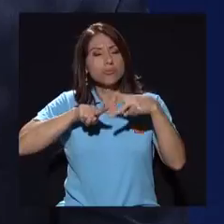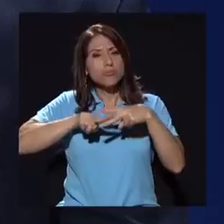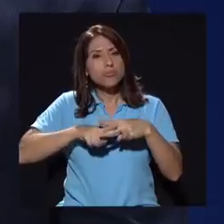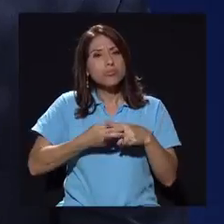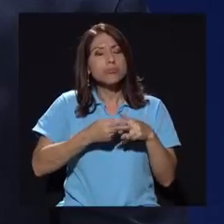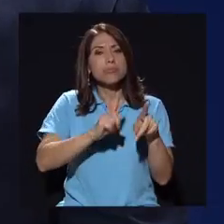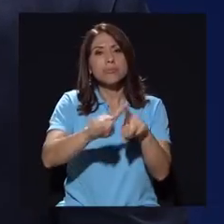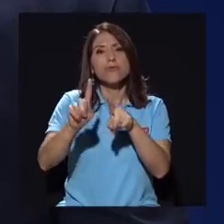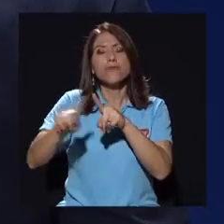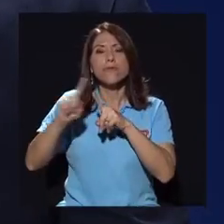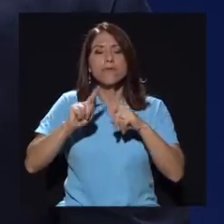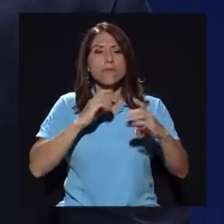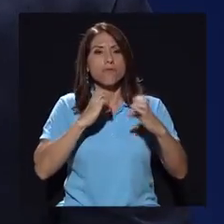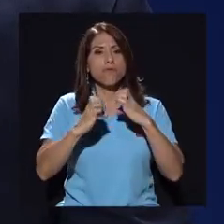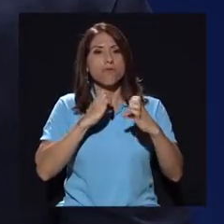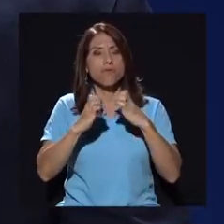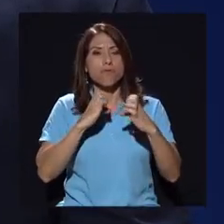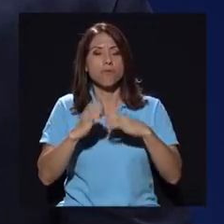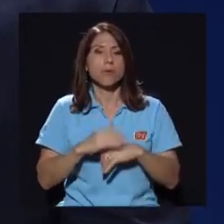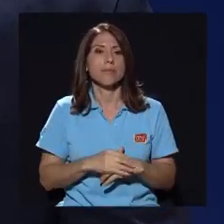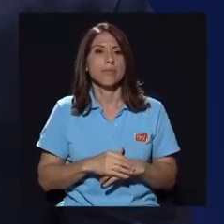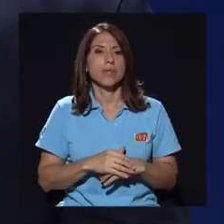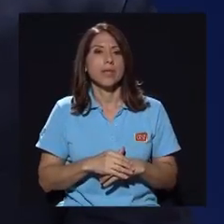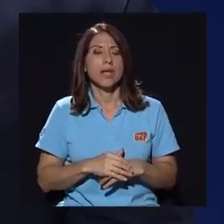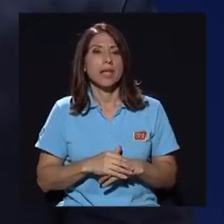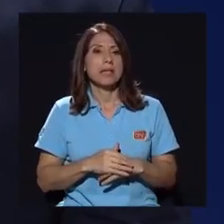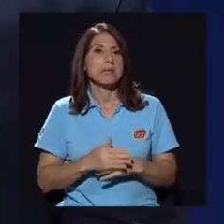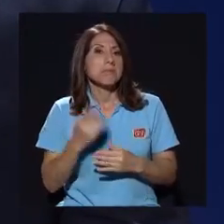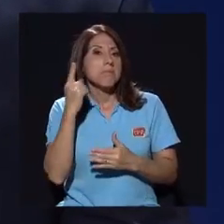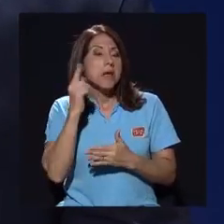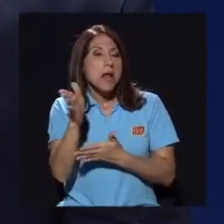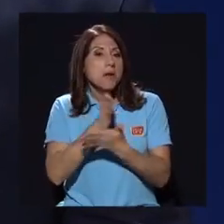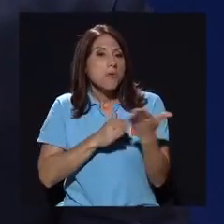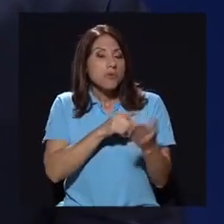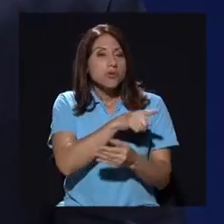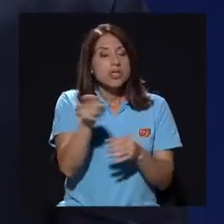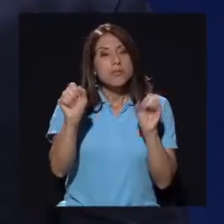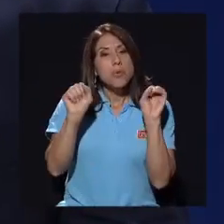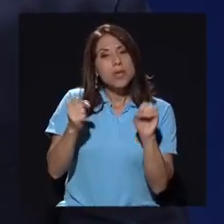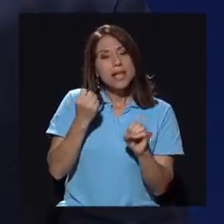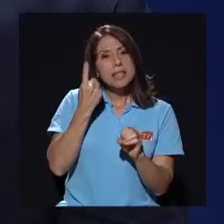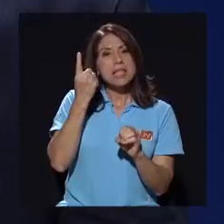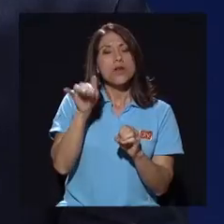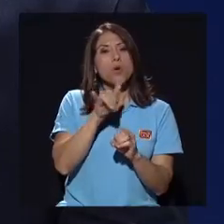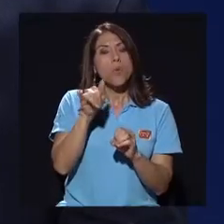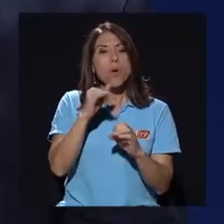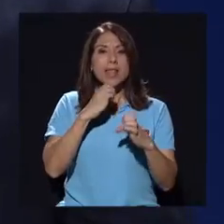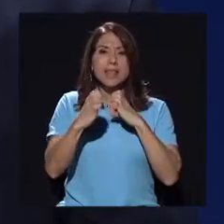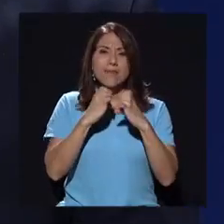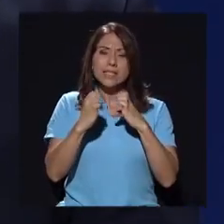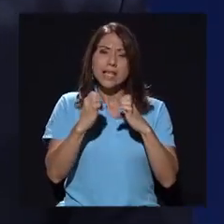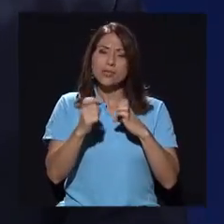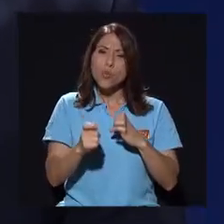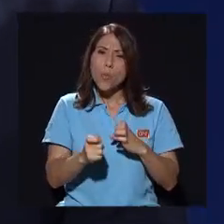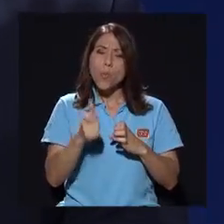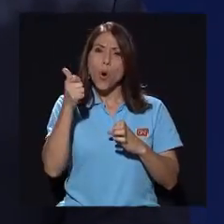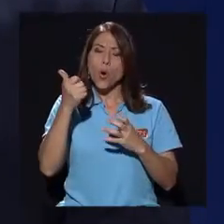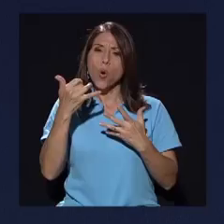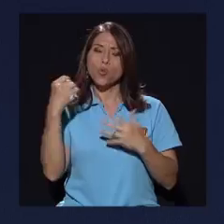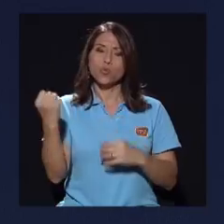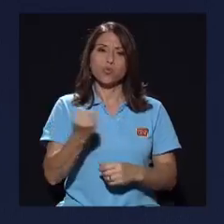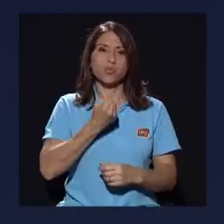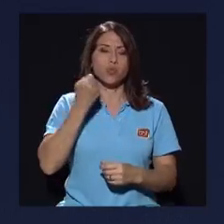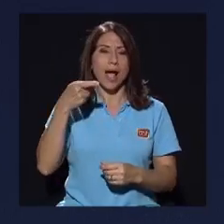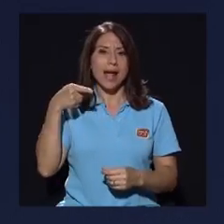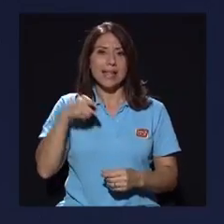de entrevistas que, a ver, para algún sector pueden interpretarse como entrevistas un poco agresivas.